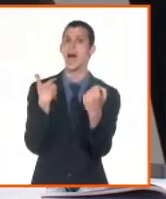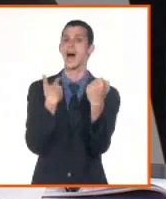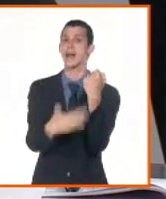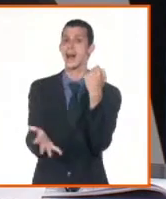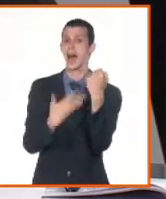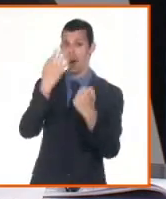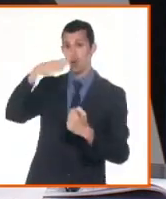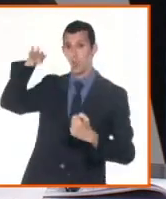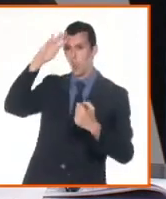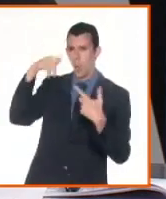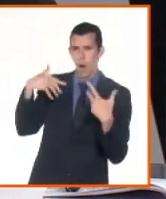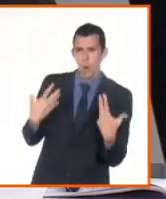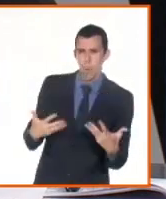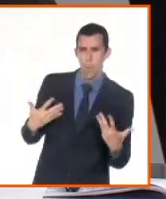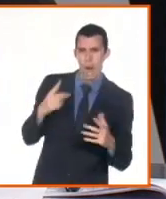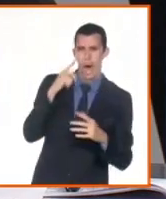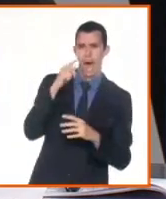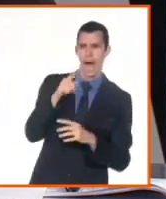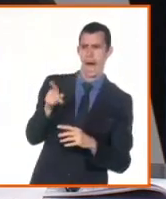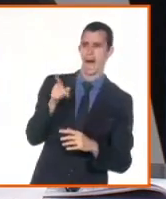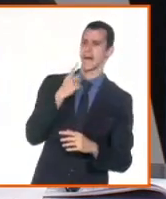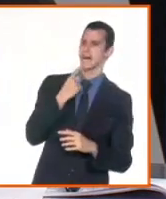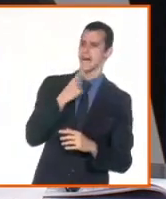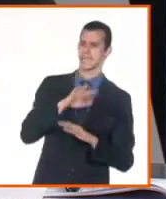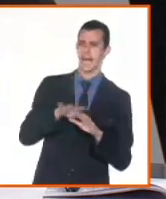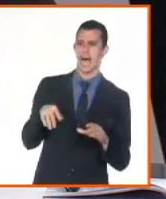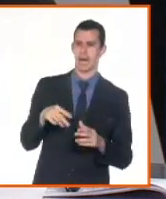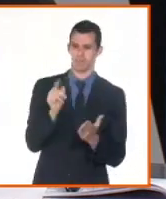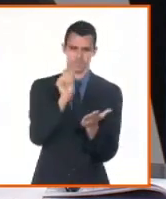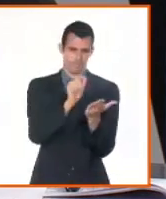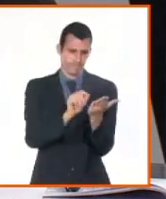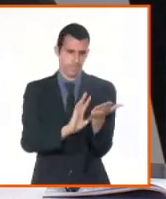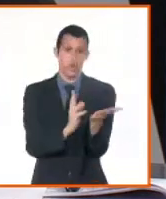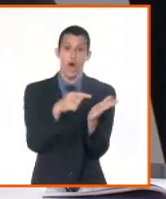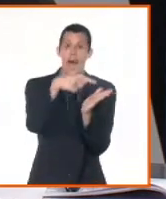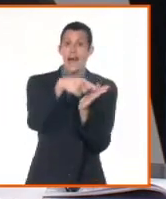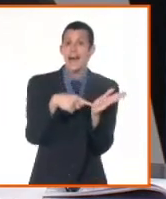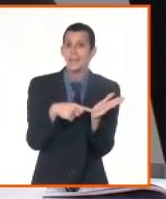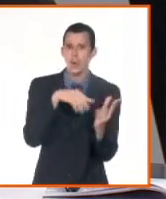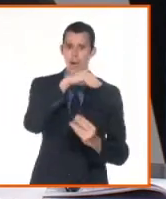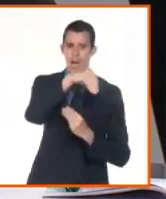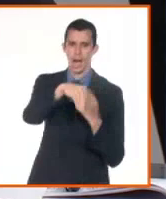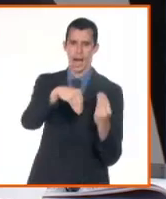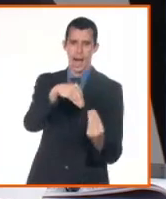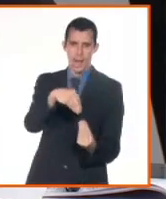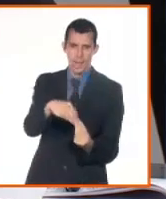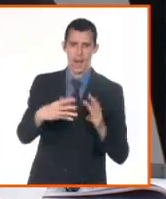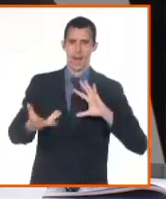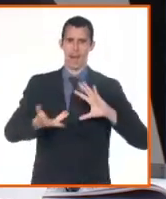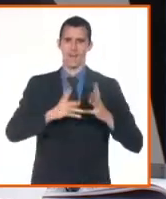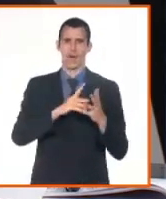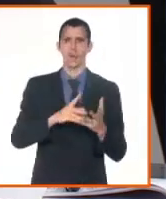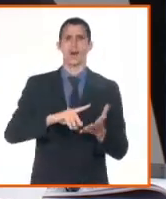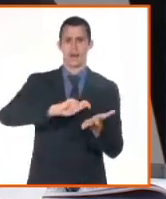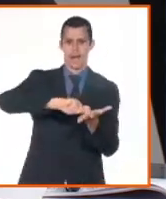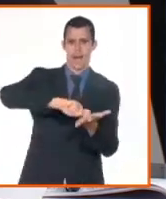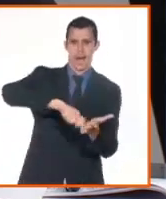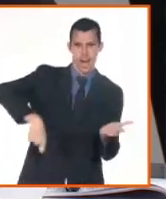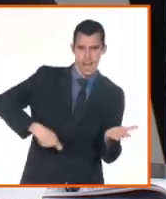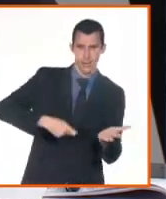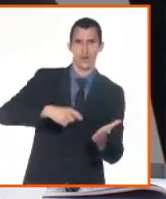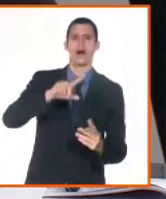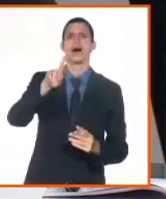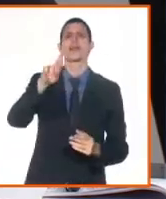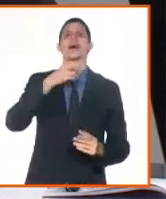somos un registro primario, puesto que la ONEI tiene sus registros e